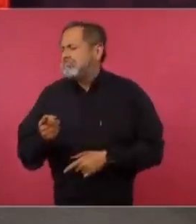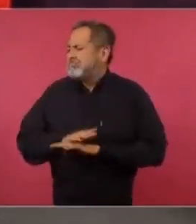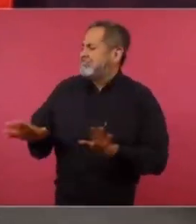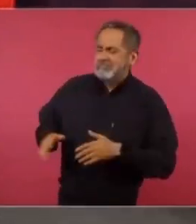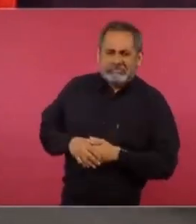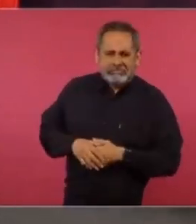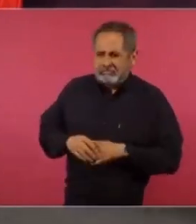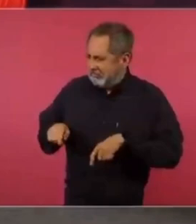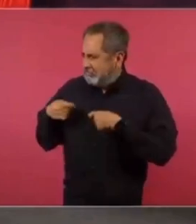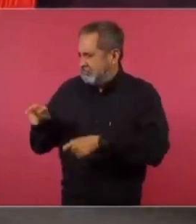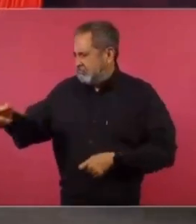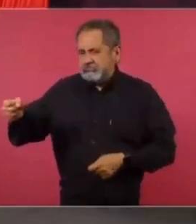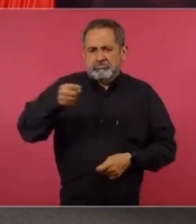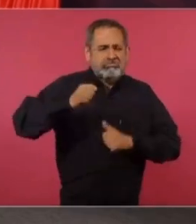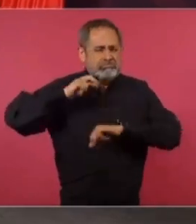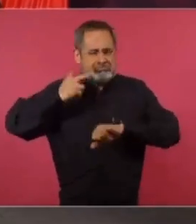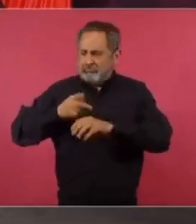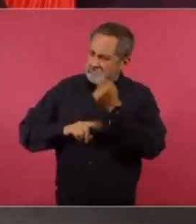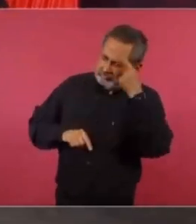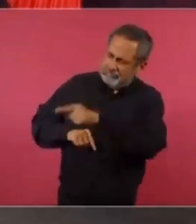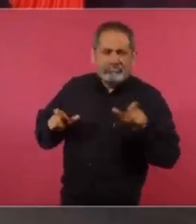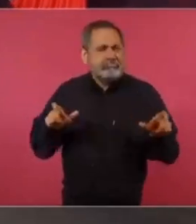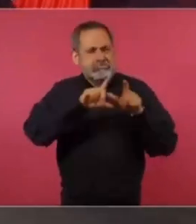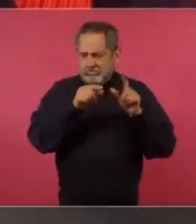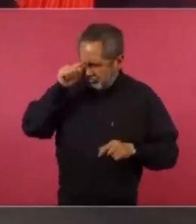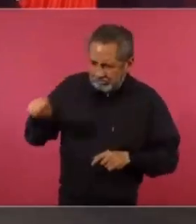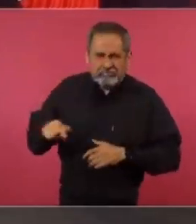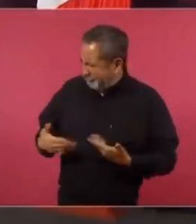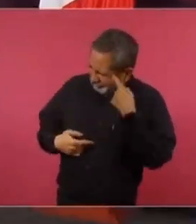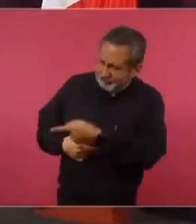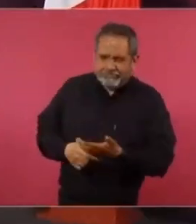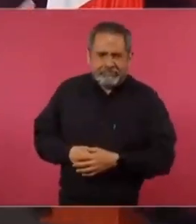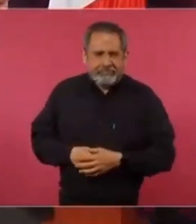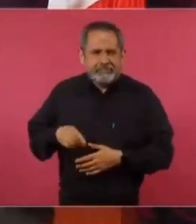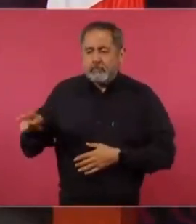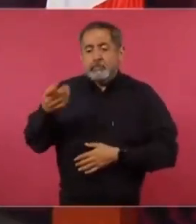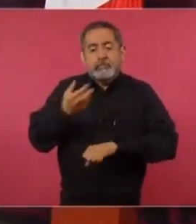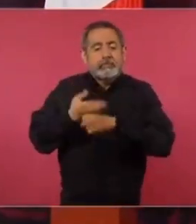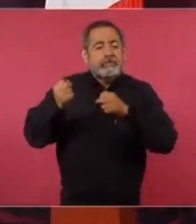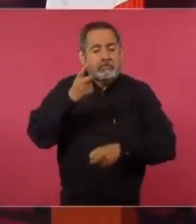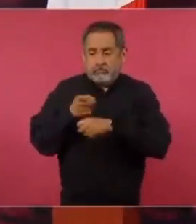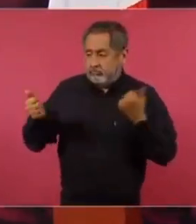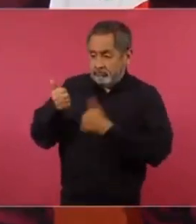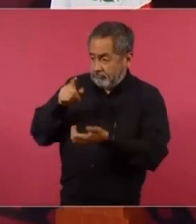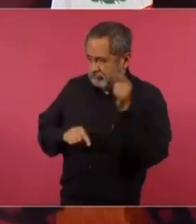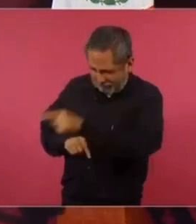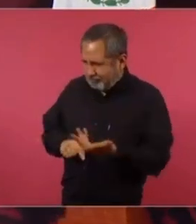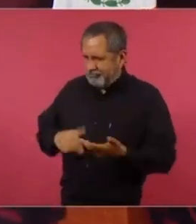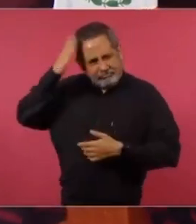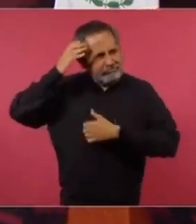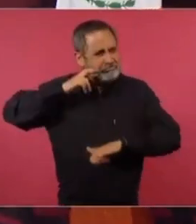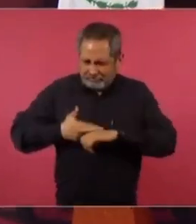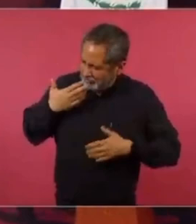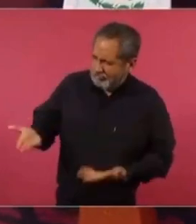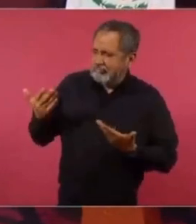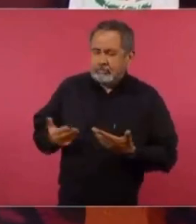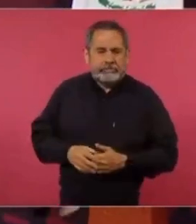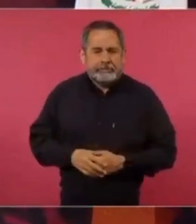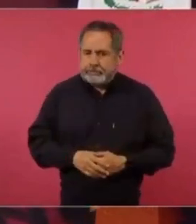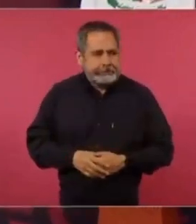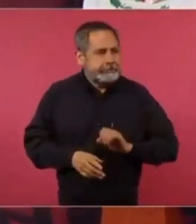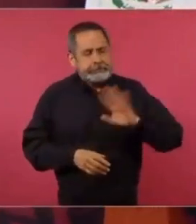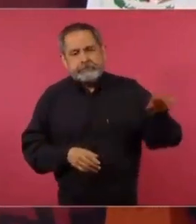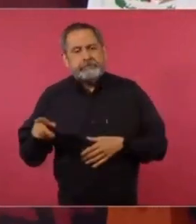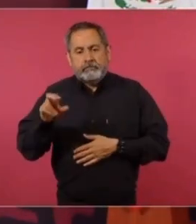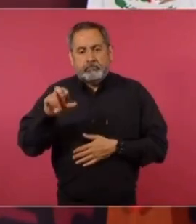Porque a ti te va a tocar manejar. La Guardia Nacional. Porque tú eres la secretaria de seguridad. fíjense. Claro que